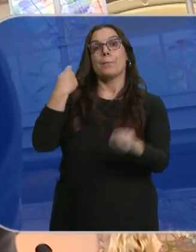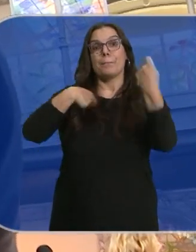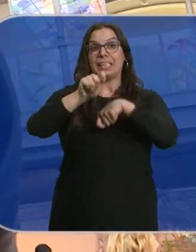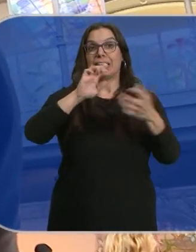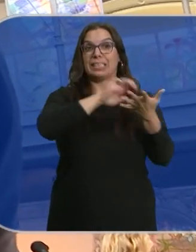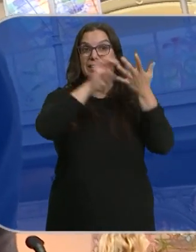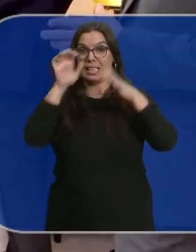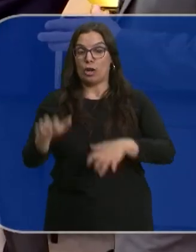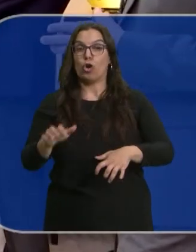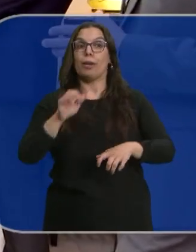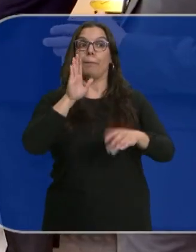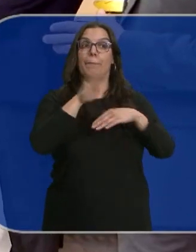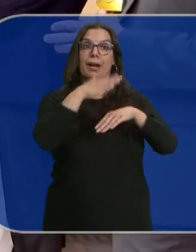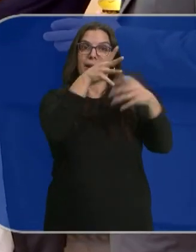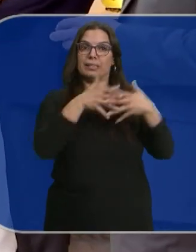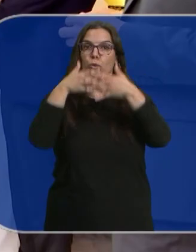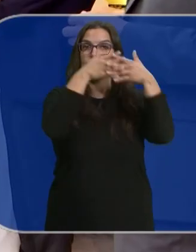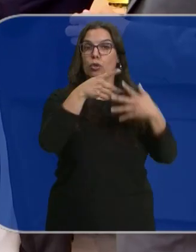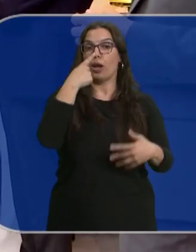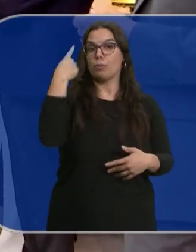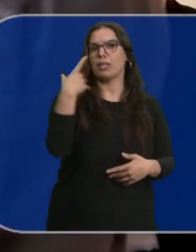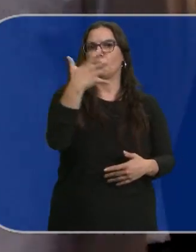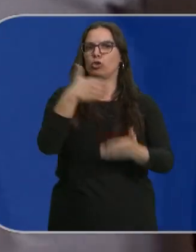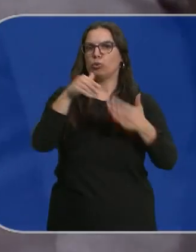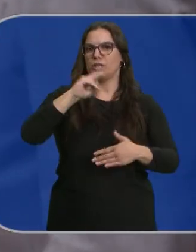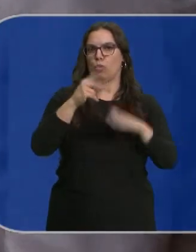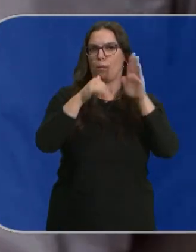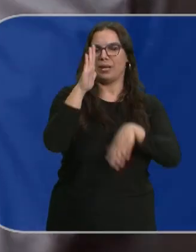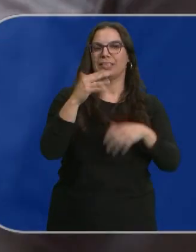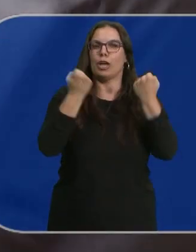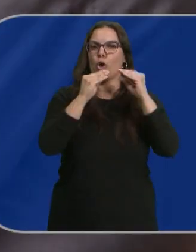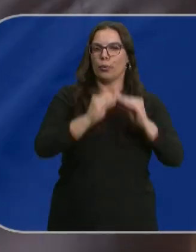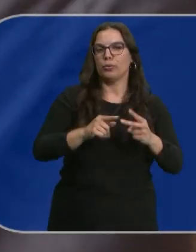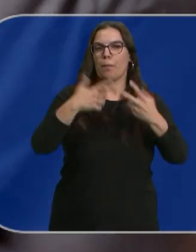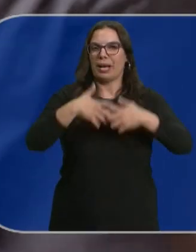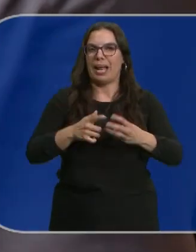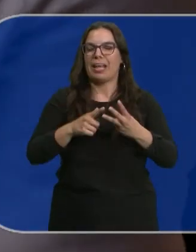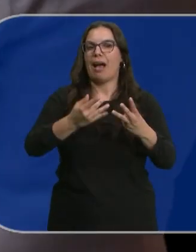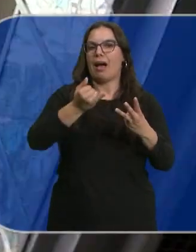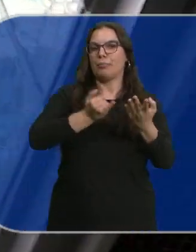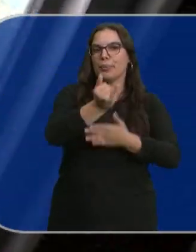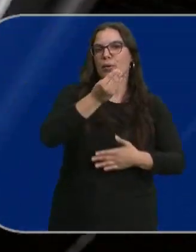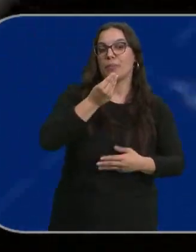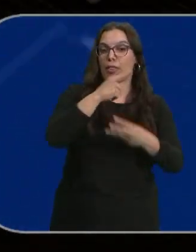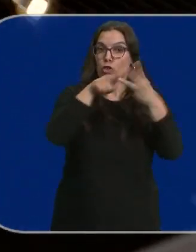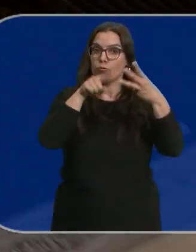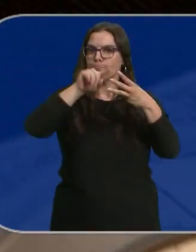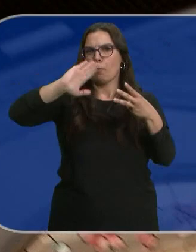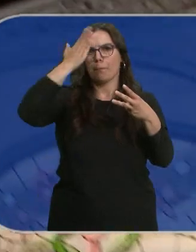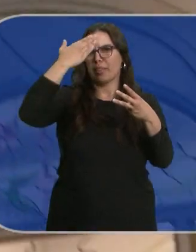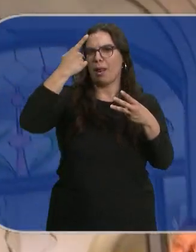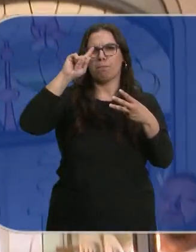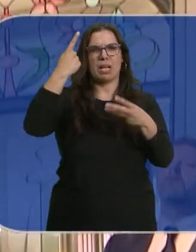y León a Estados Unidos superaron los 500 millones de euros en 2022. Automoción, maquinaria y agroalimentación son los principales